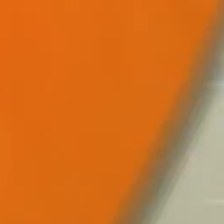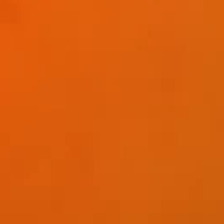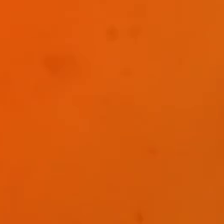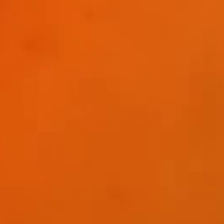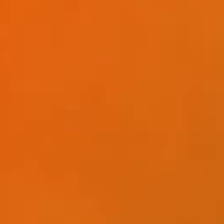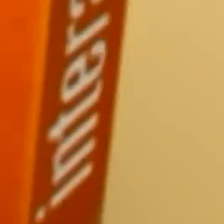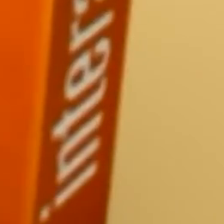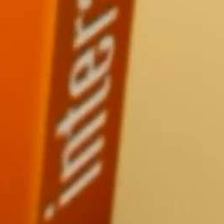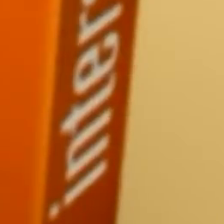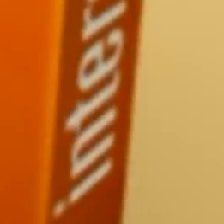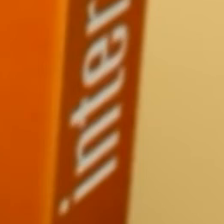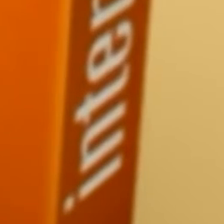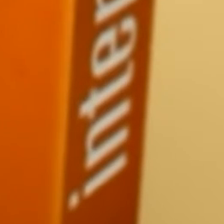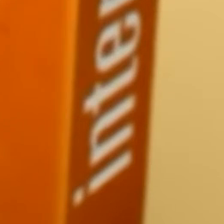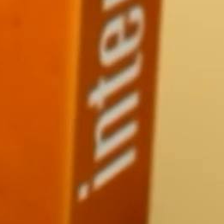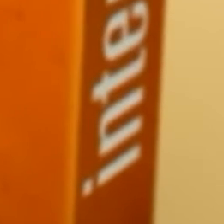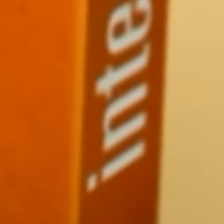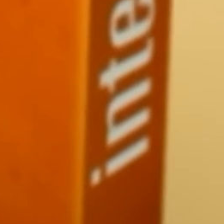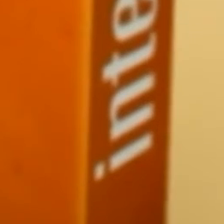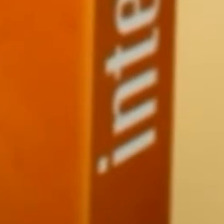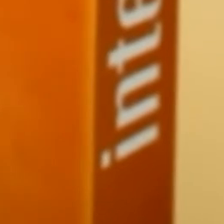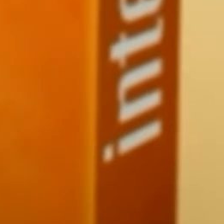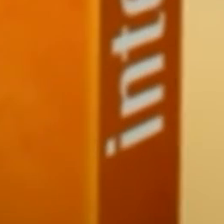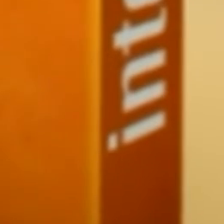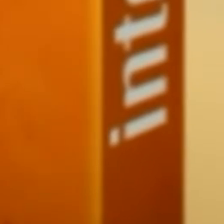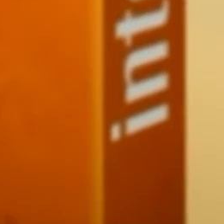Almería por ti, en Interalmería Televisión